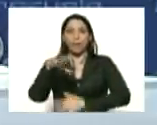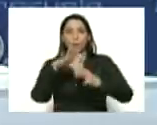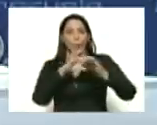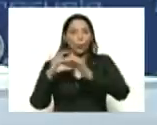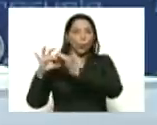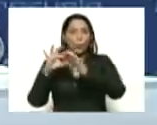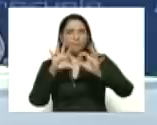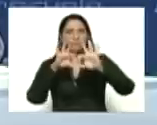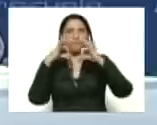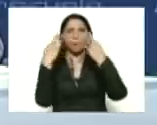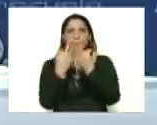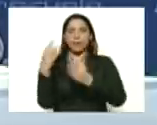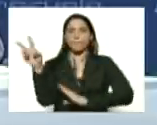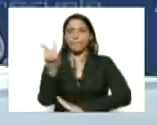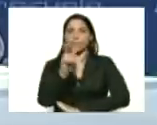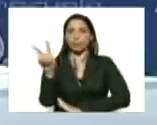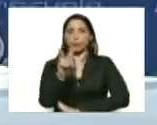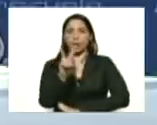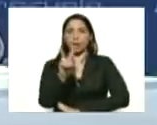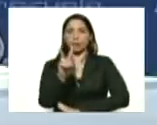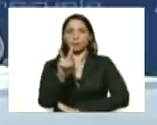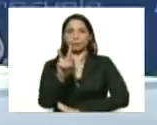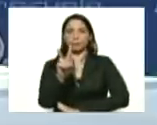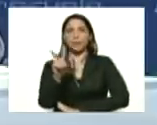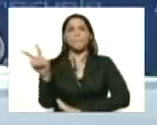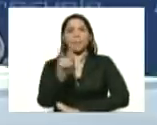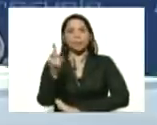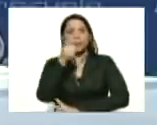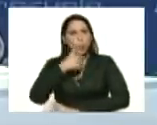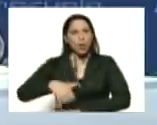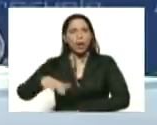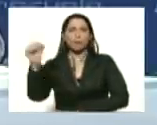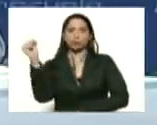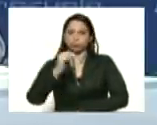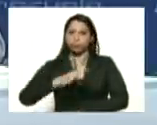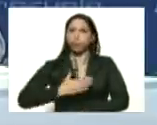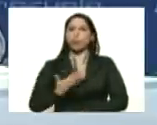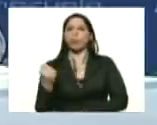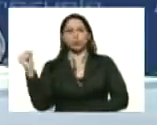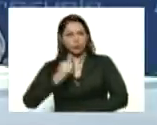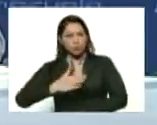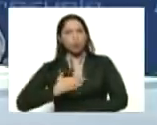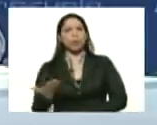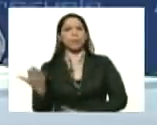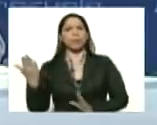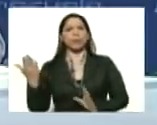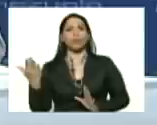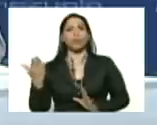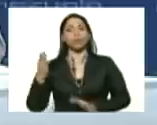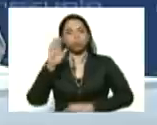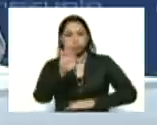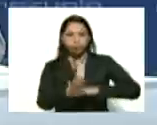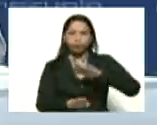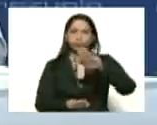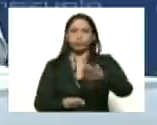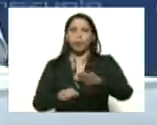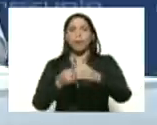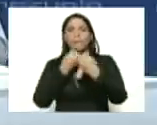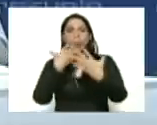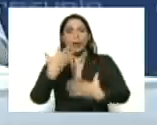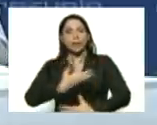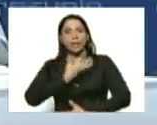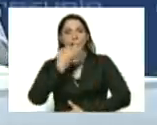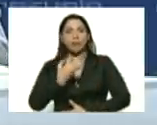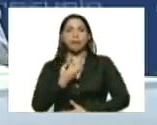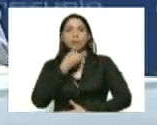de la familia venezolana Venezuela si podemos Venezuela si podemos y avanzaremos buenas tardes